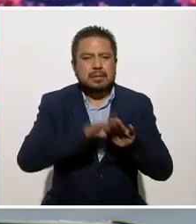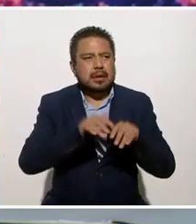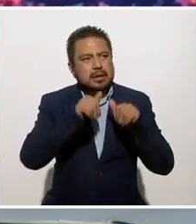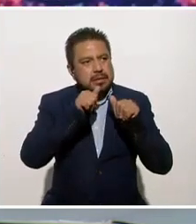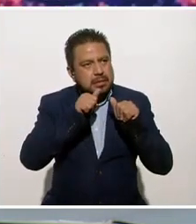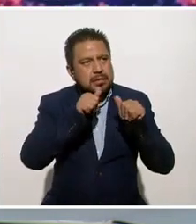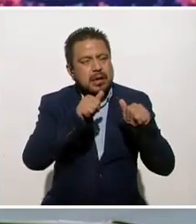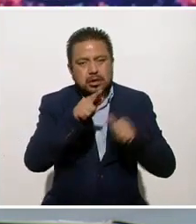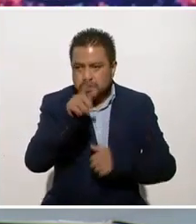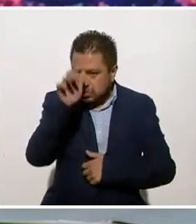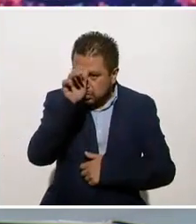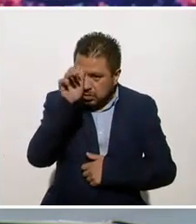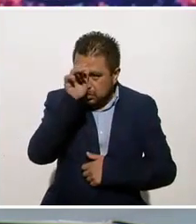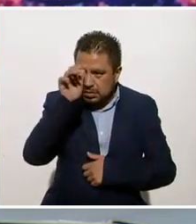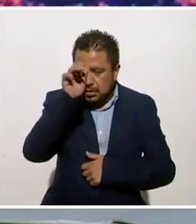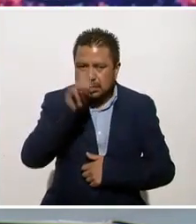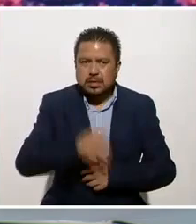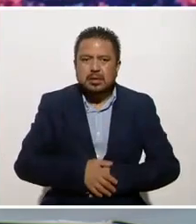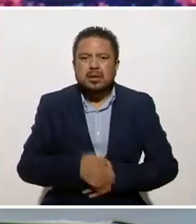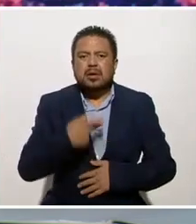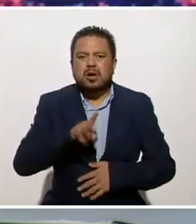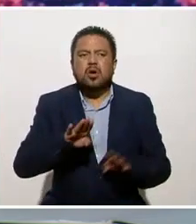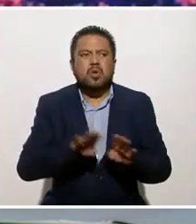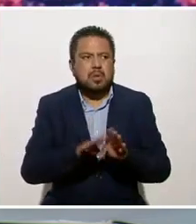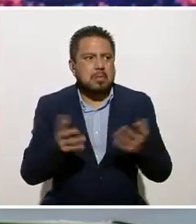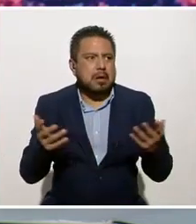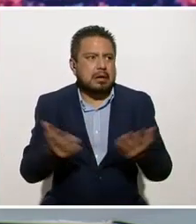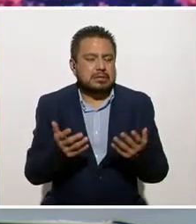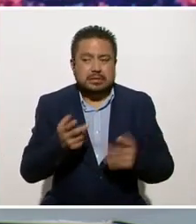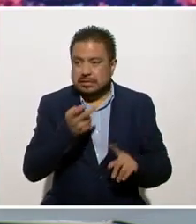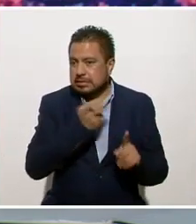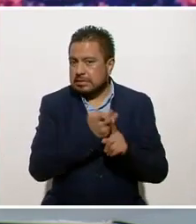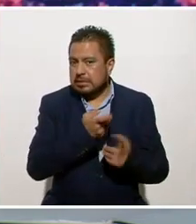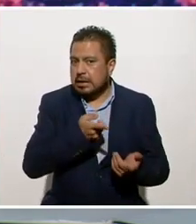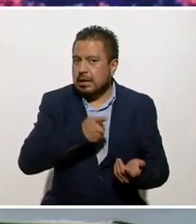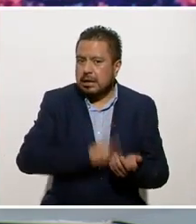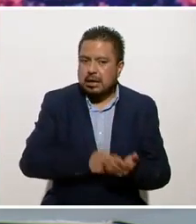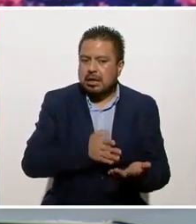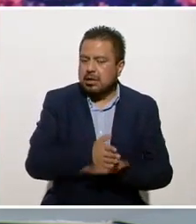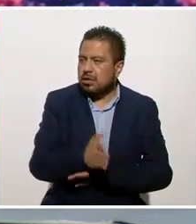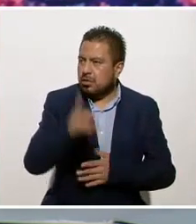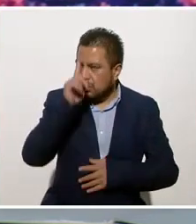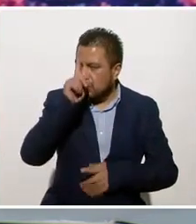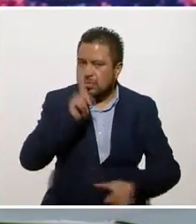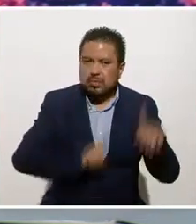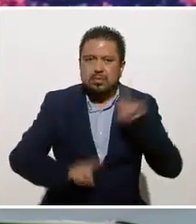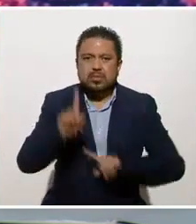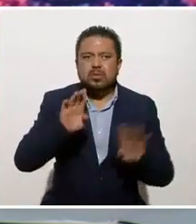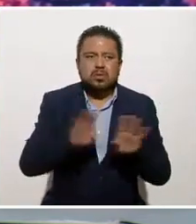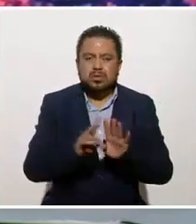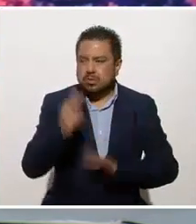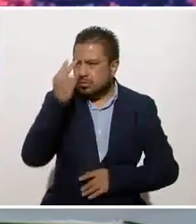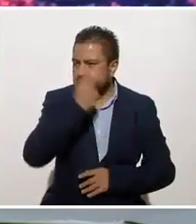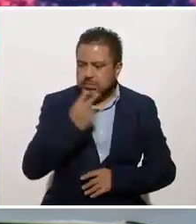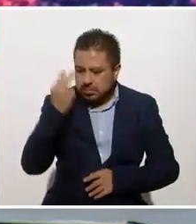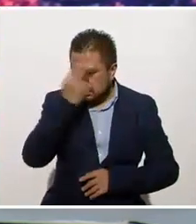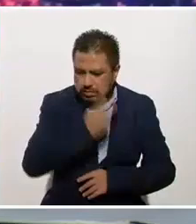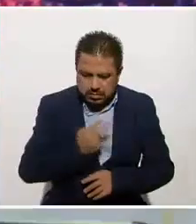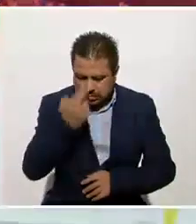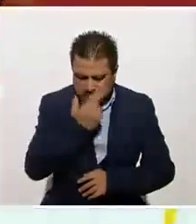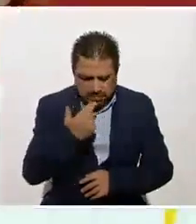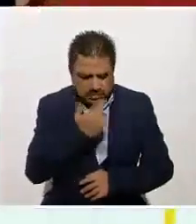y sé consciente, pero ¿cómo hacerlo? Es ahí donde entra a la mejor la duda, es el observarnos. Normalmente,